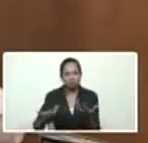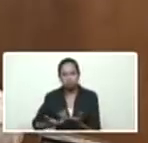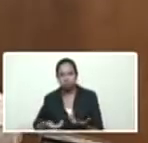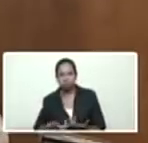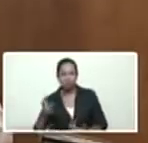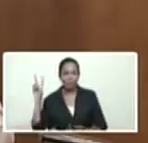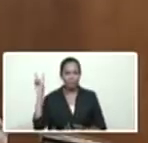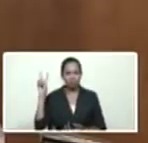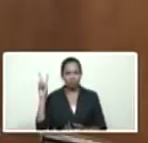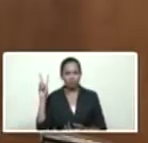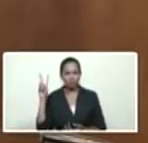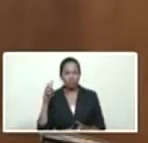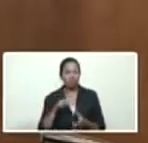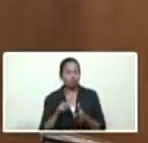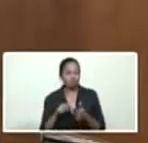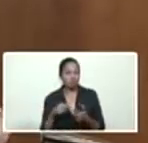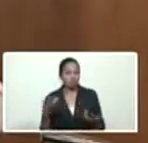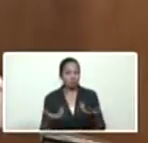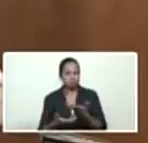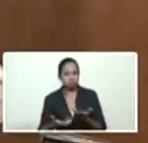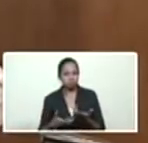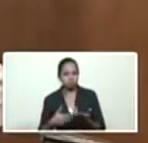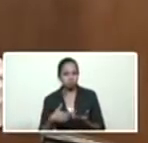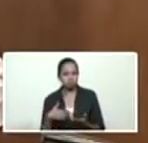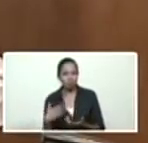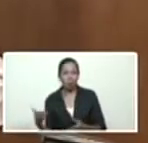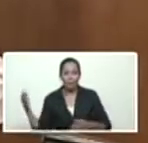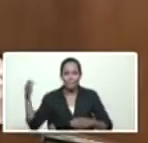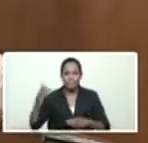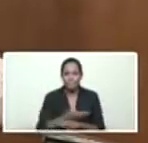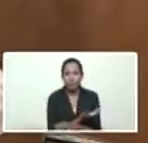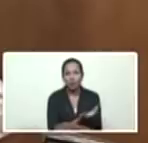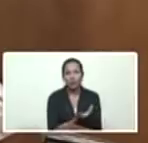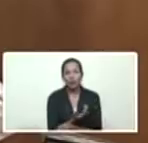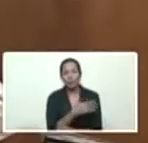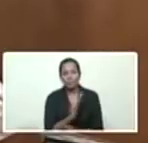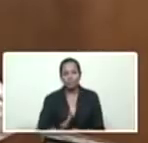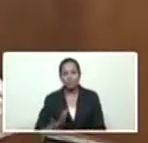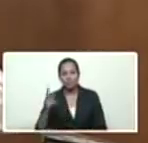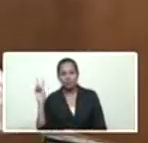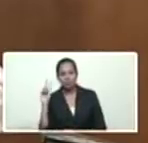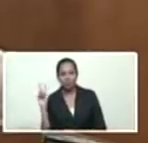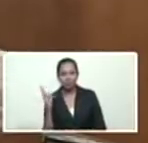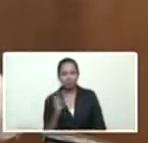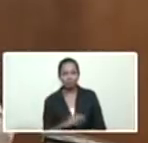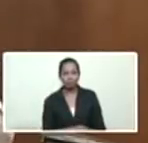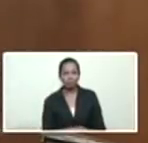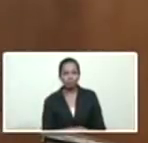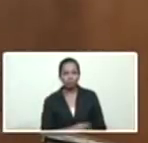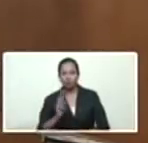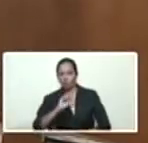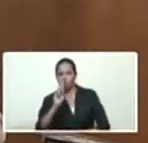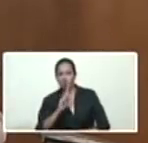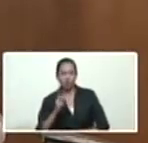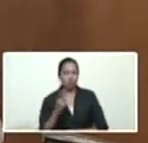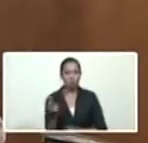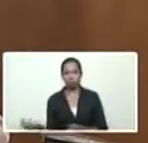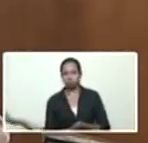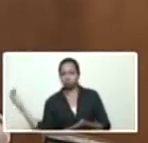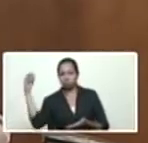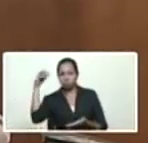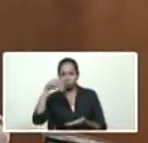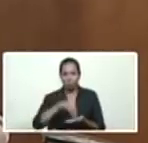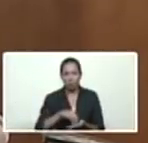sobre la quema de Venezuela llegan al poder político por sus agallas, sus ambiciones. No volverán, bajo ninguna